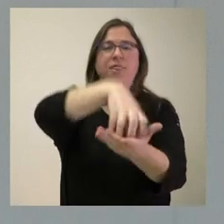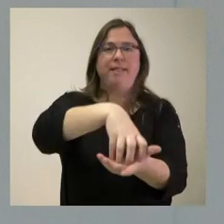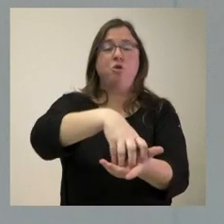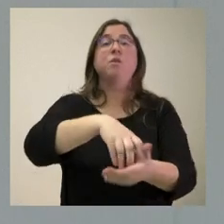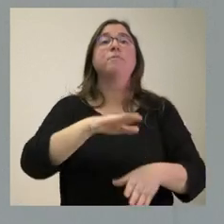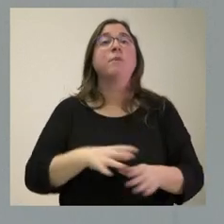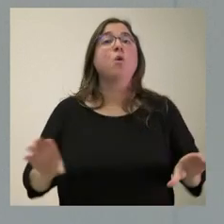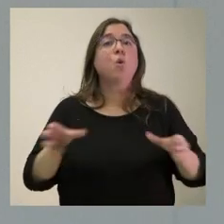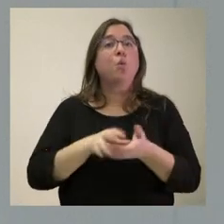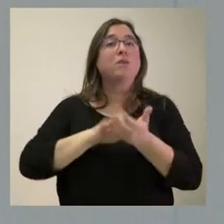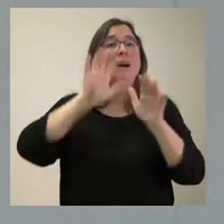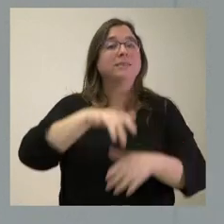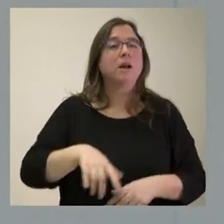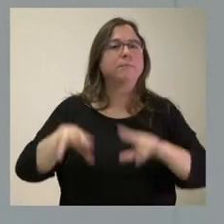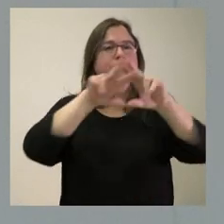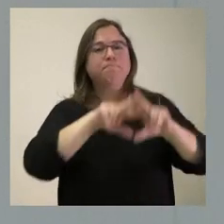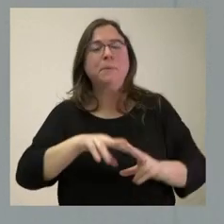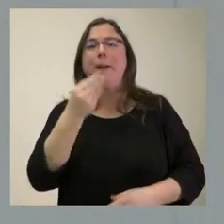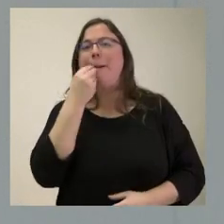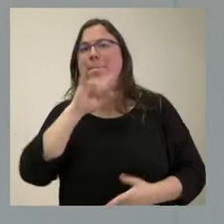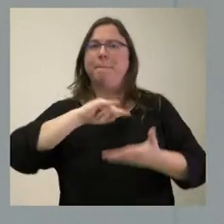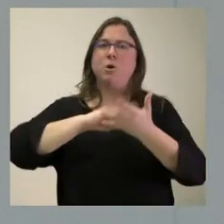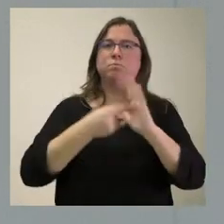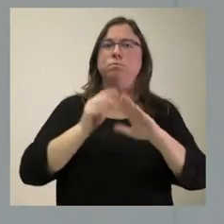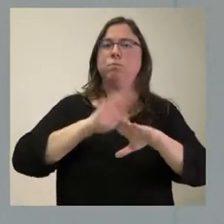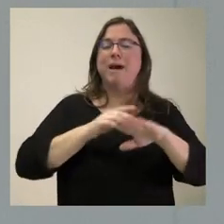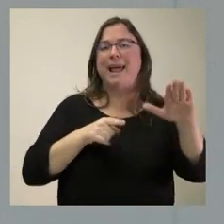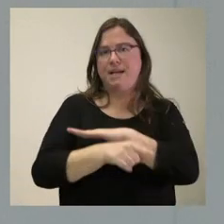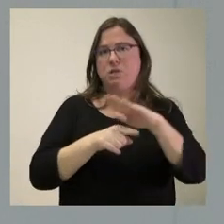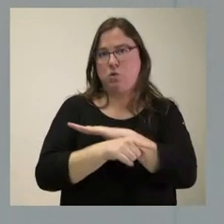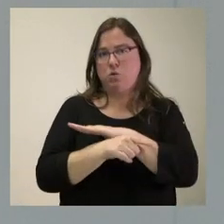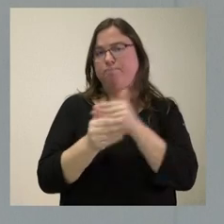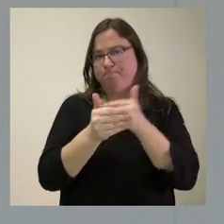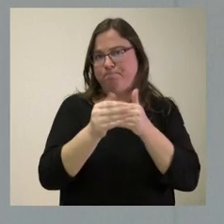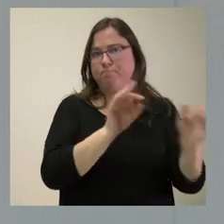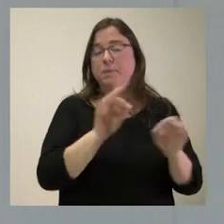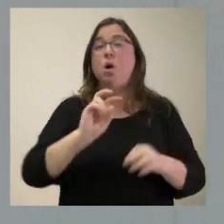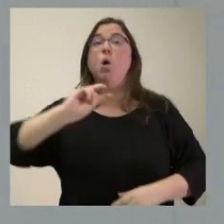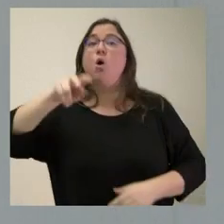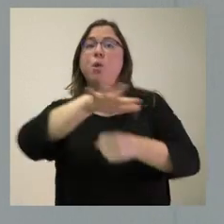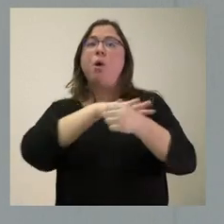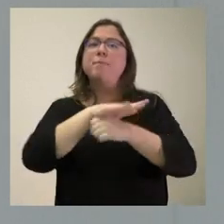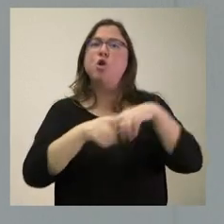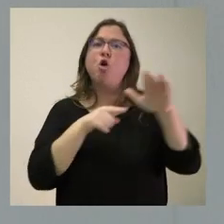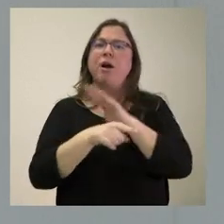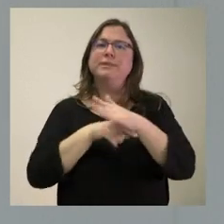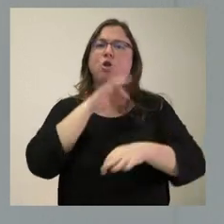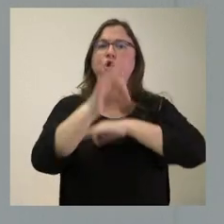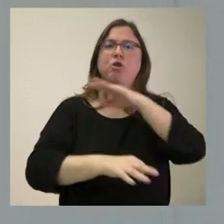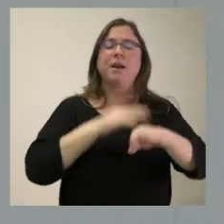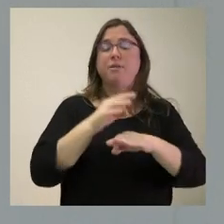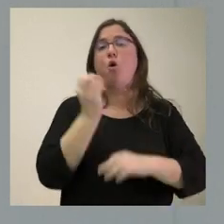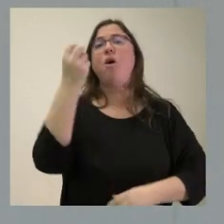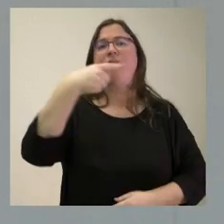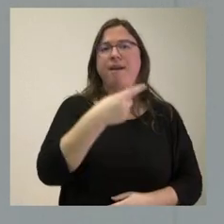examinará cuál es el mejor mecanismo para su gestión. En otros ámbitos están gestionados por organizaciones sin ánimo de